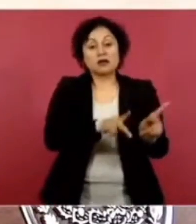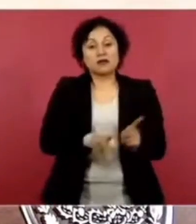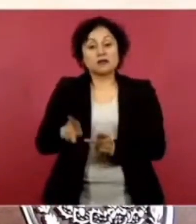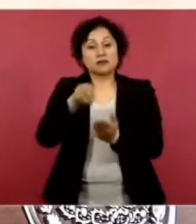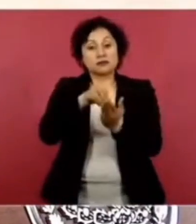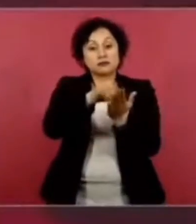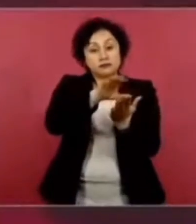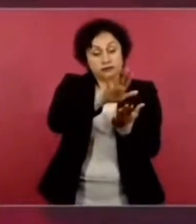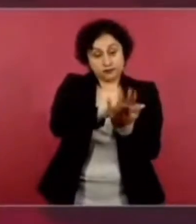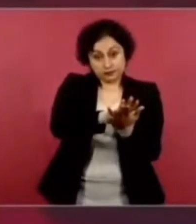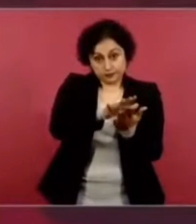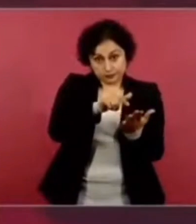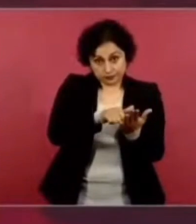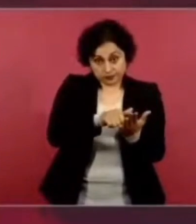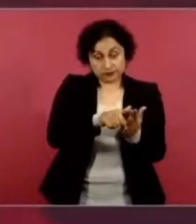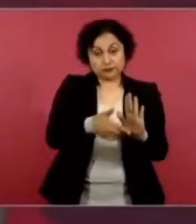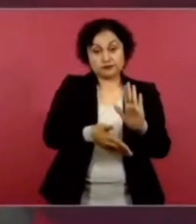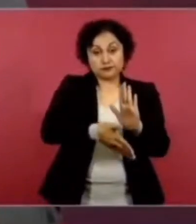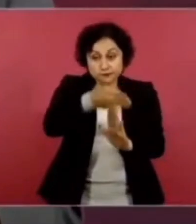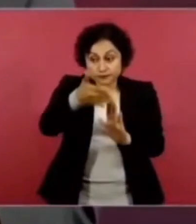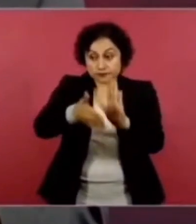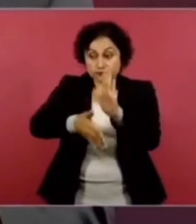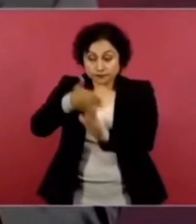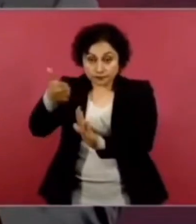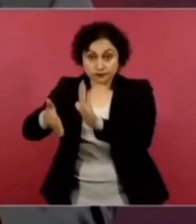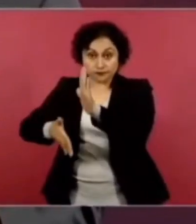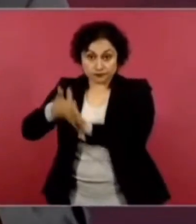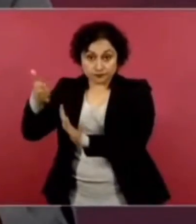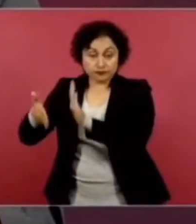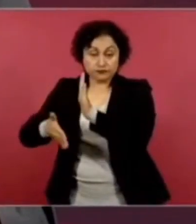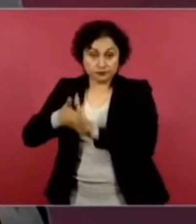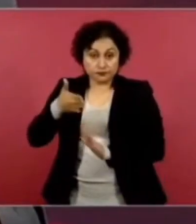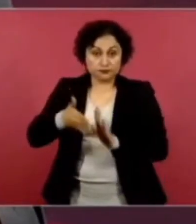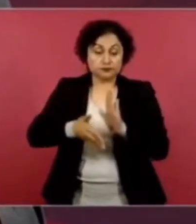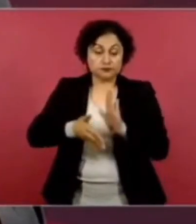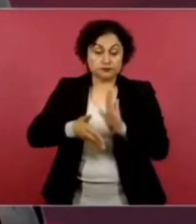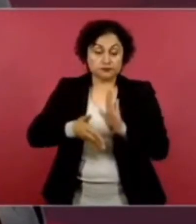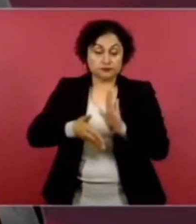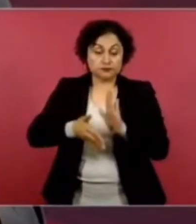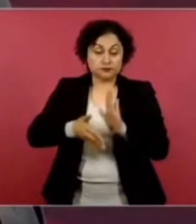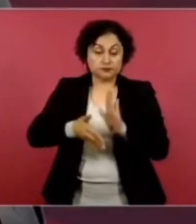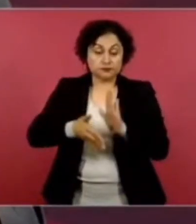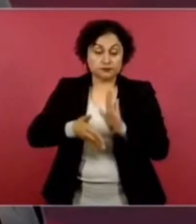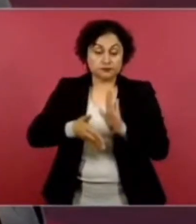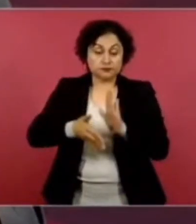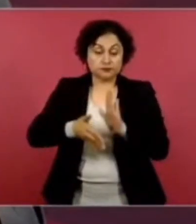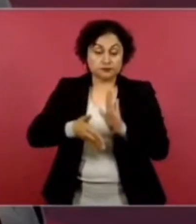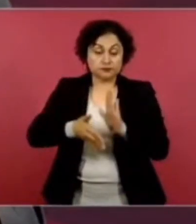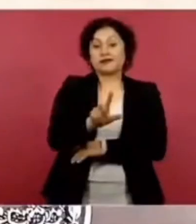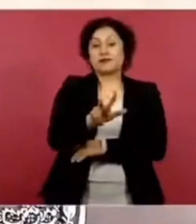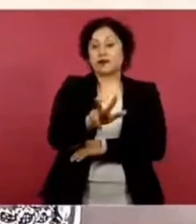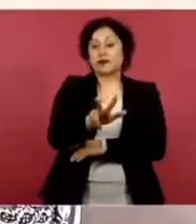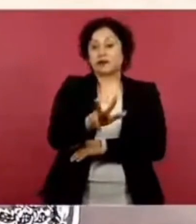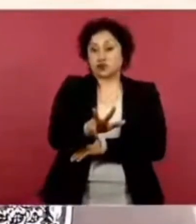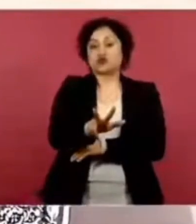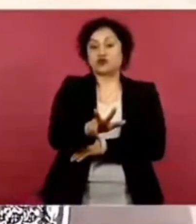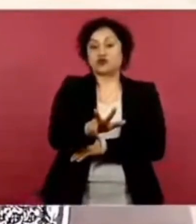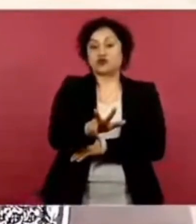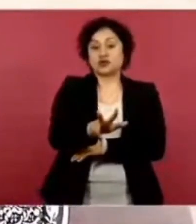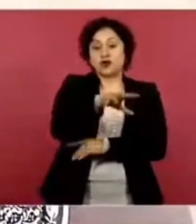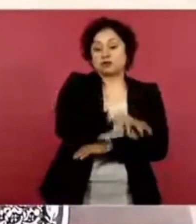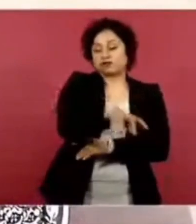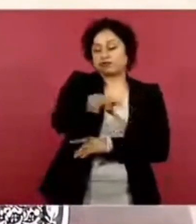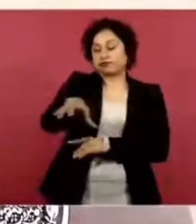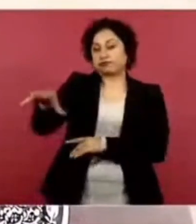instalaciones para la Guardia Nacional,